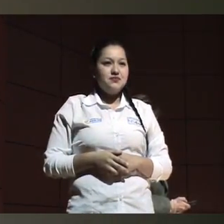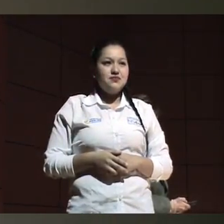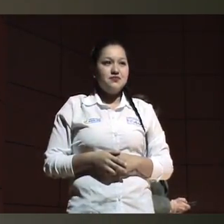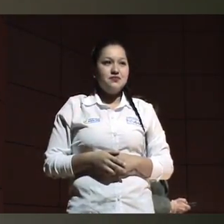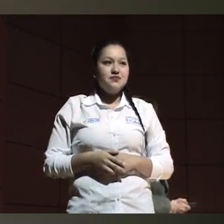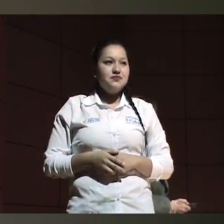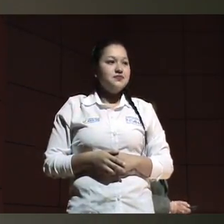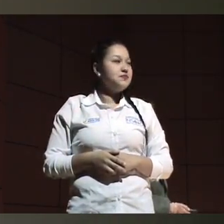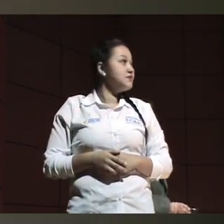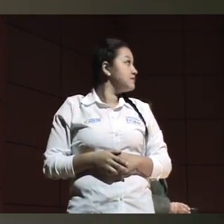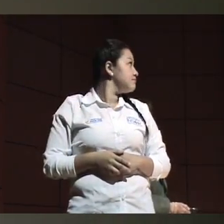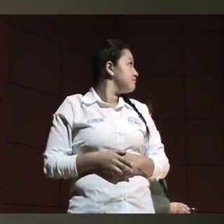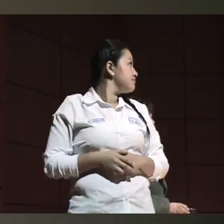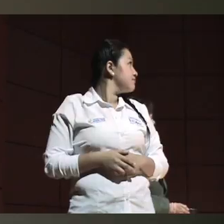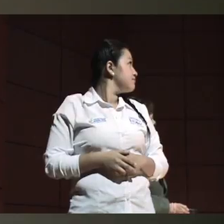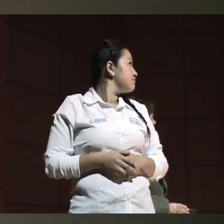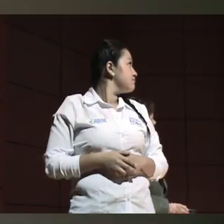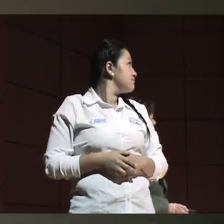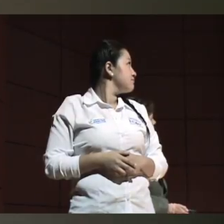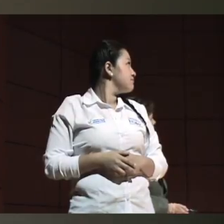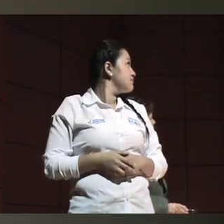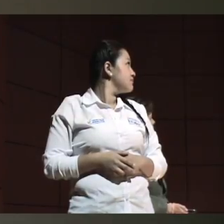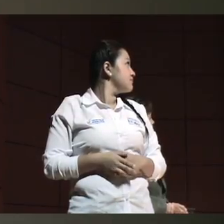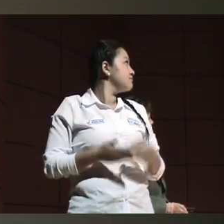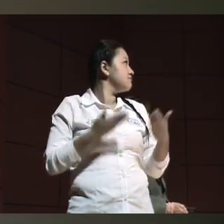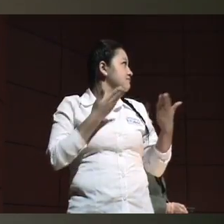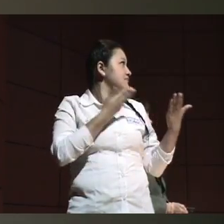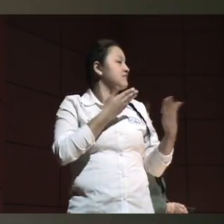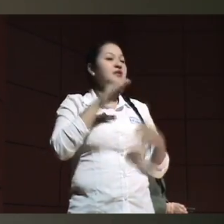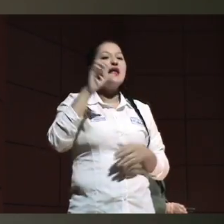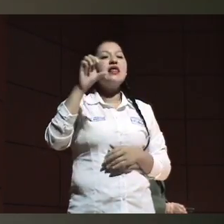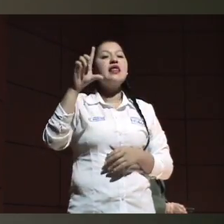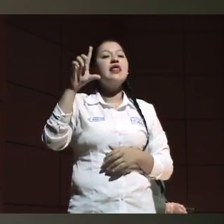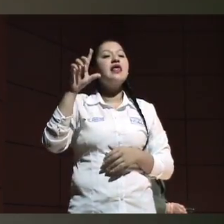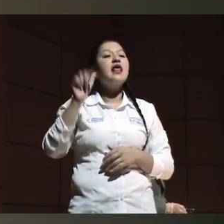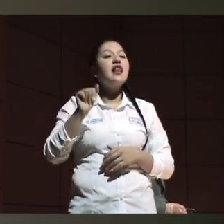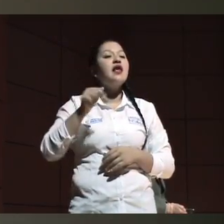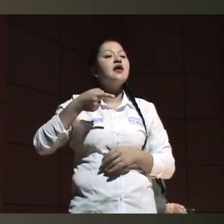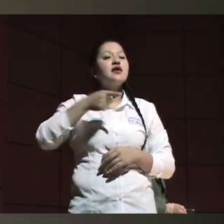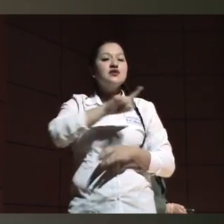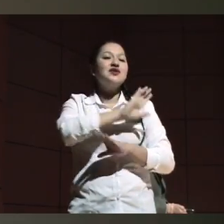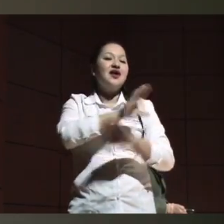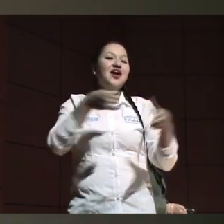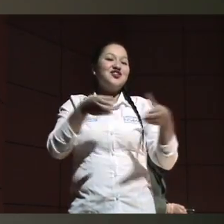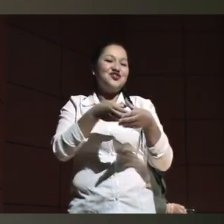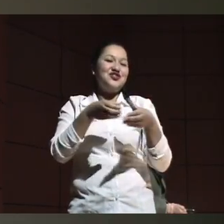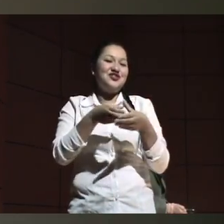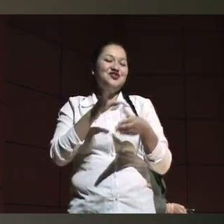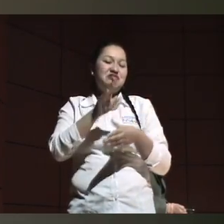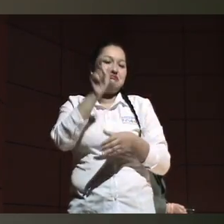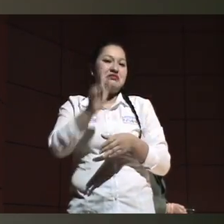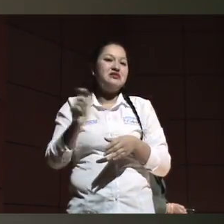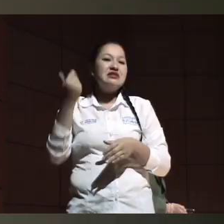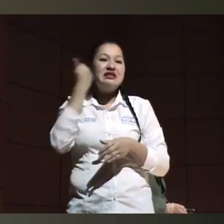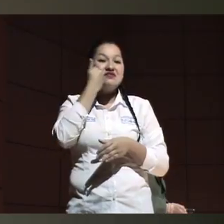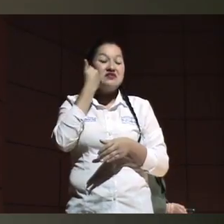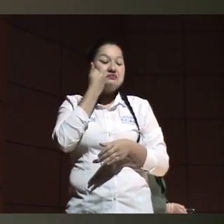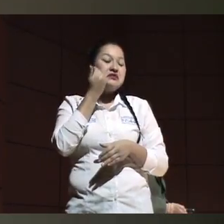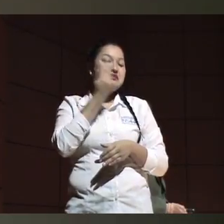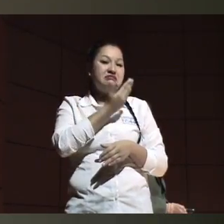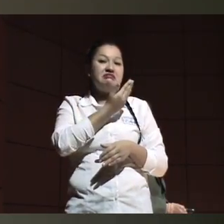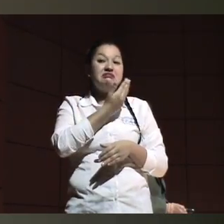Vivir con ELA en Colombia. Vivir con ELA en Colombia crea un poquito de dificultad.